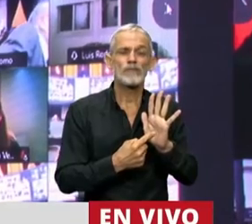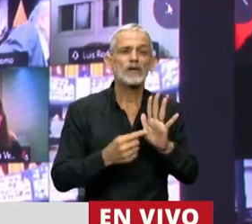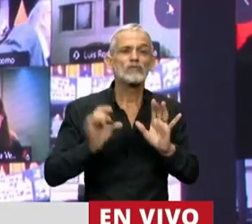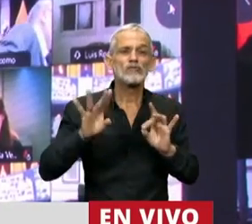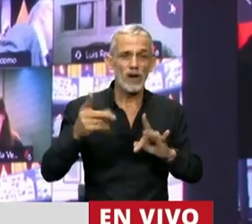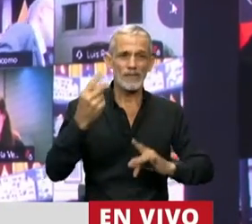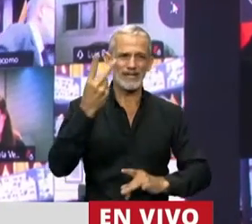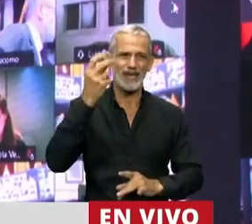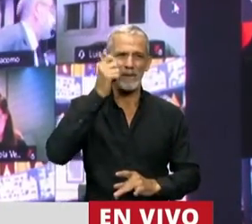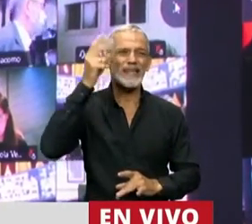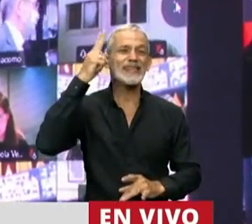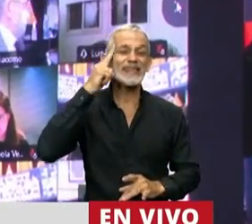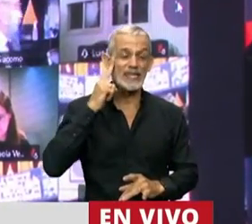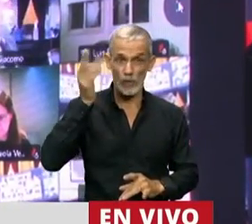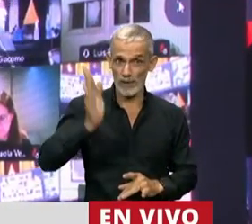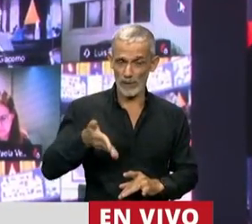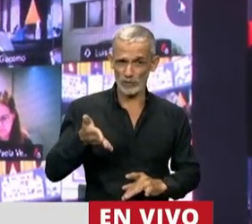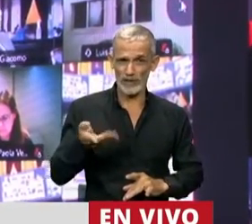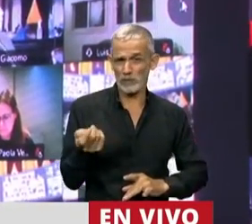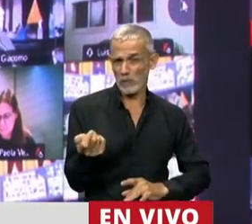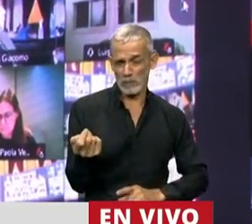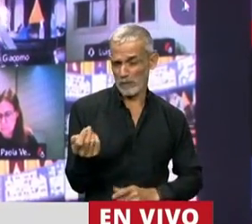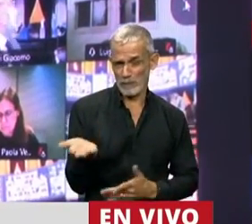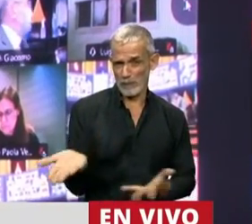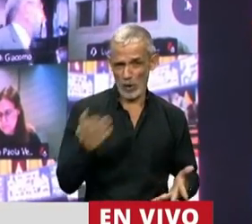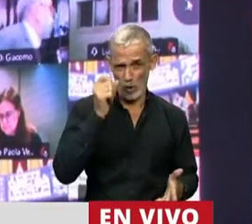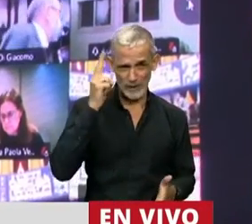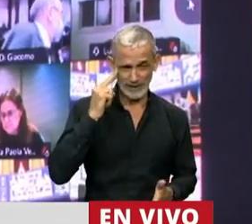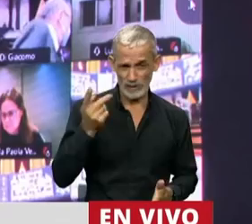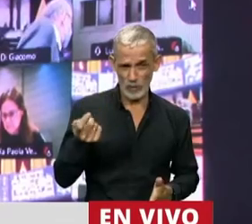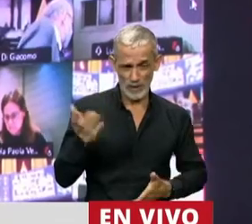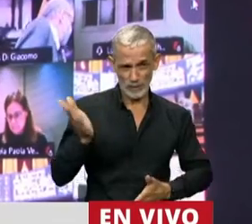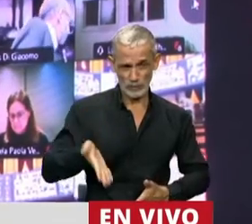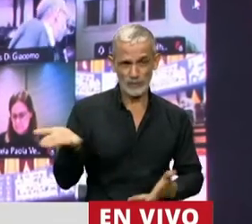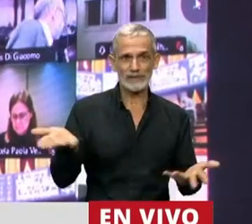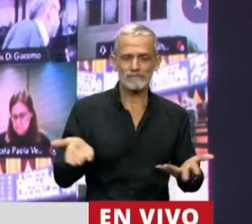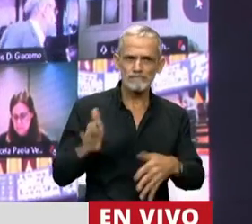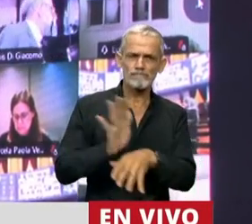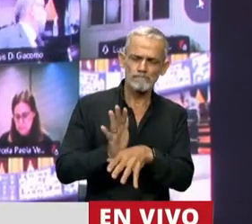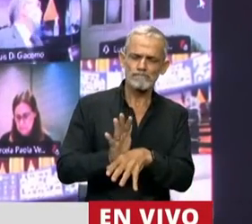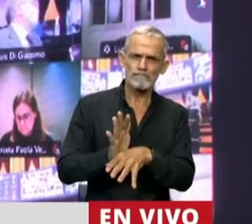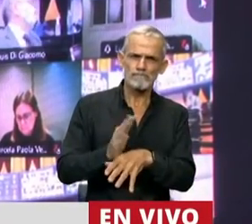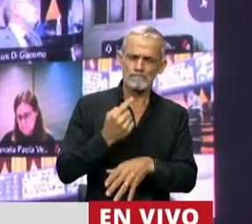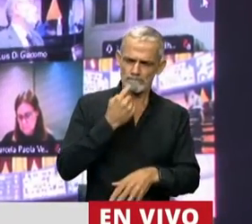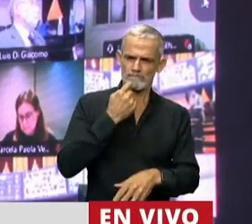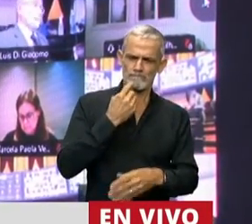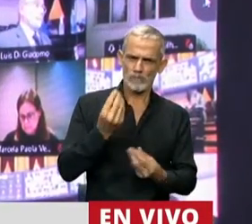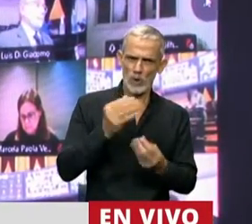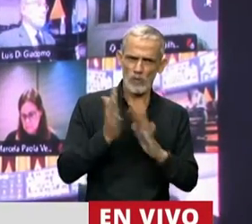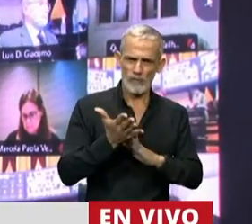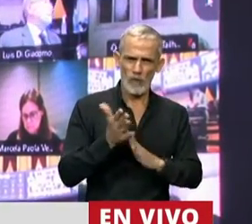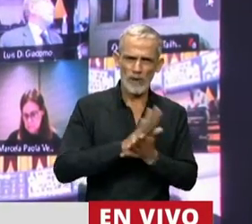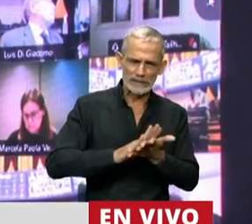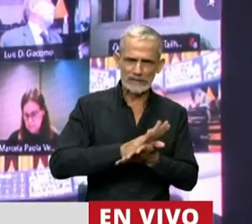ese 29% pobre 29% que nos interpele a buscar cómo hacer. Y con más